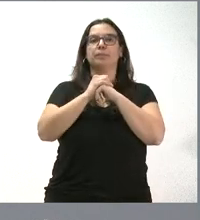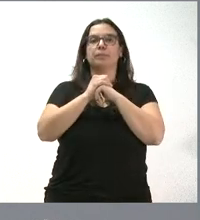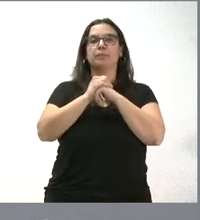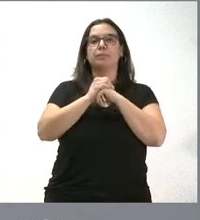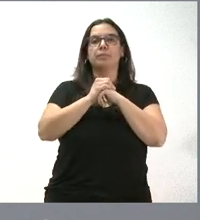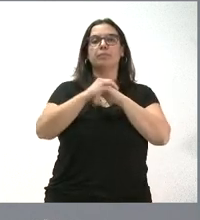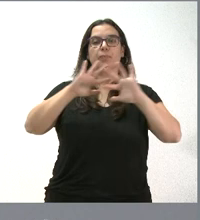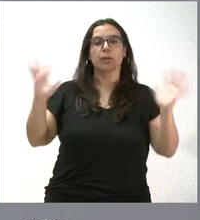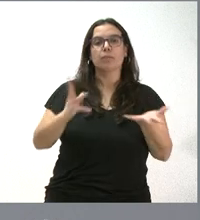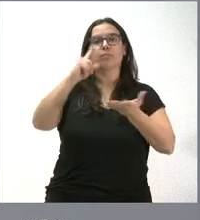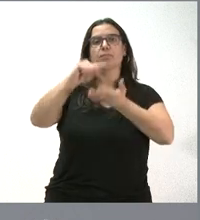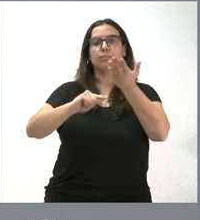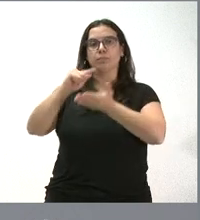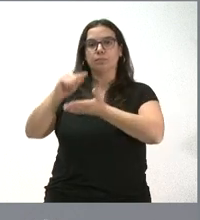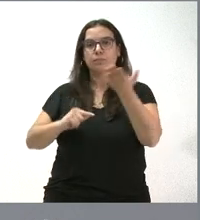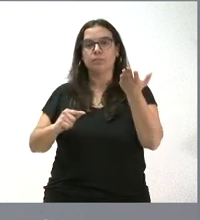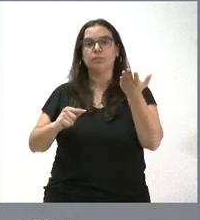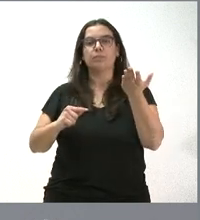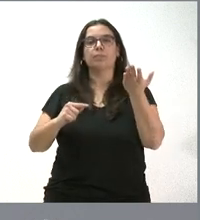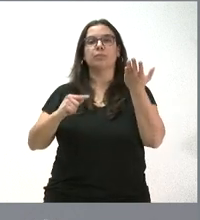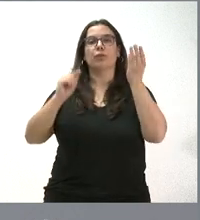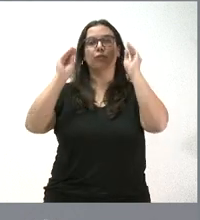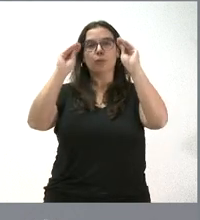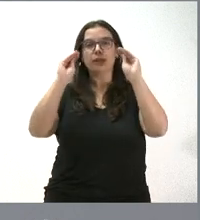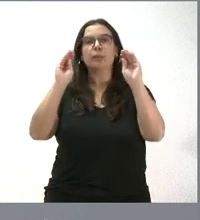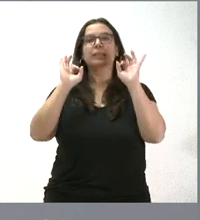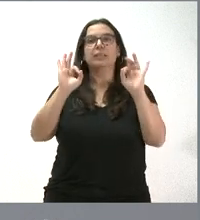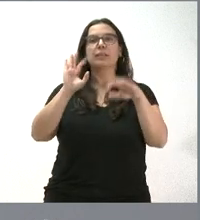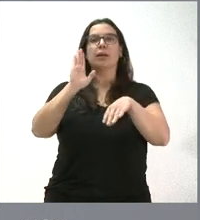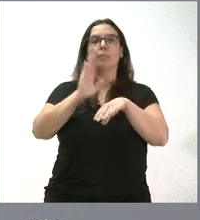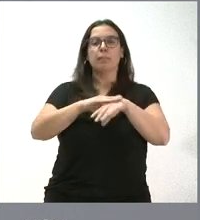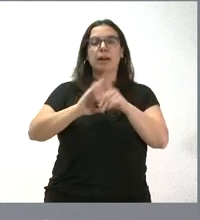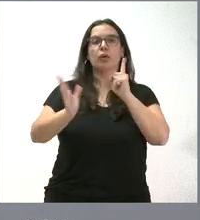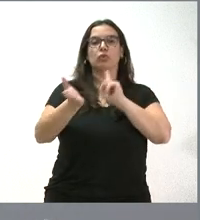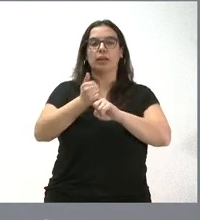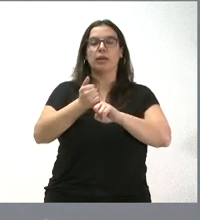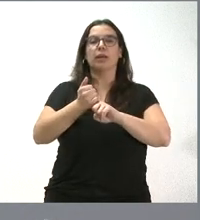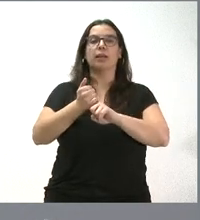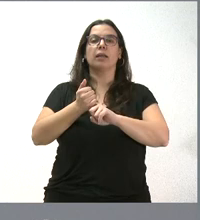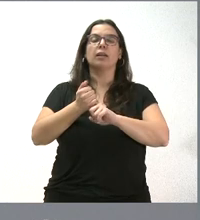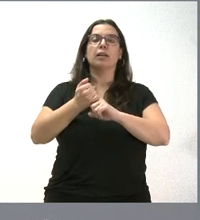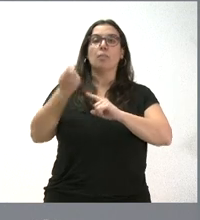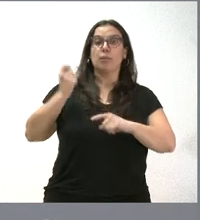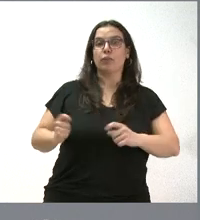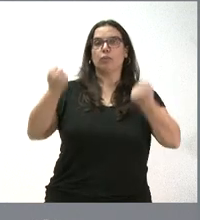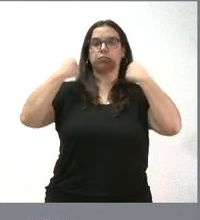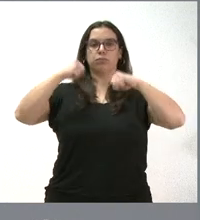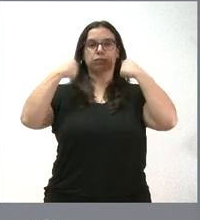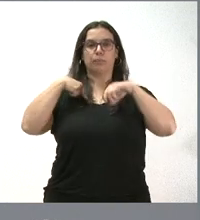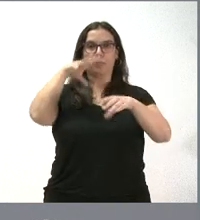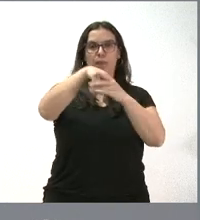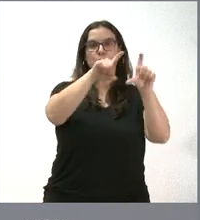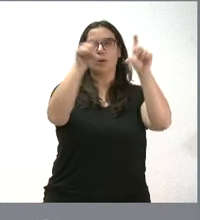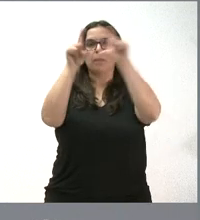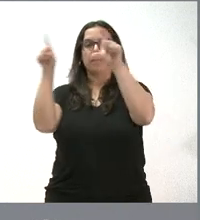contratos formativos para la obtención de la práctica profesional por parte de las empresas